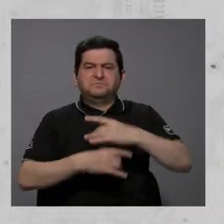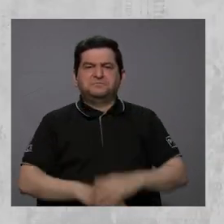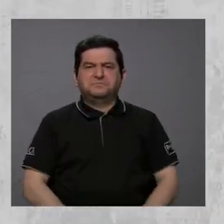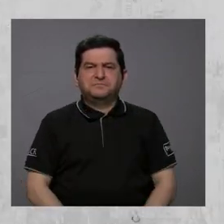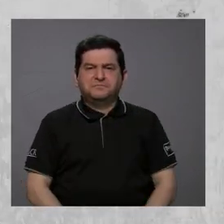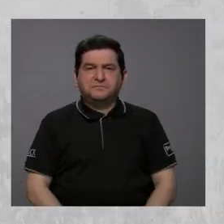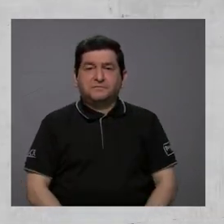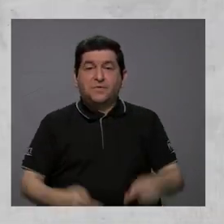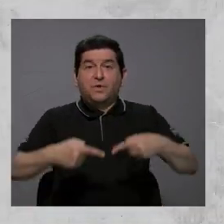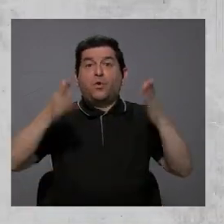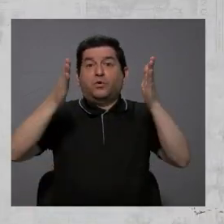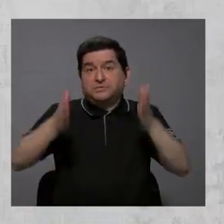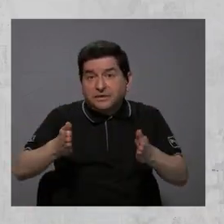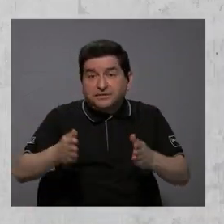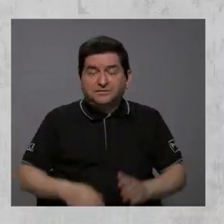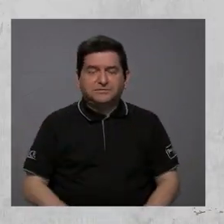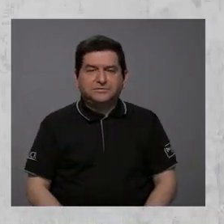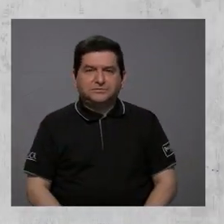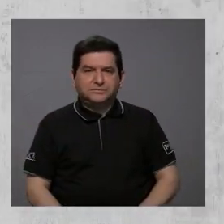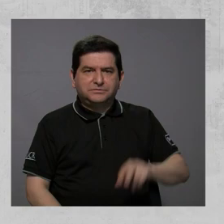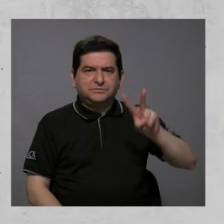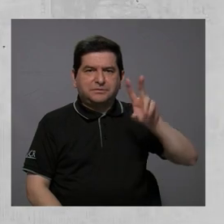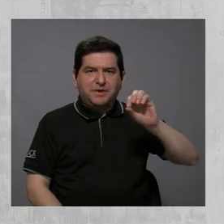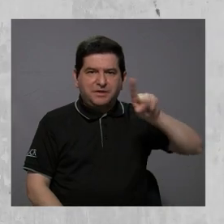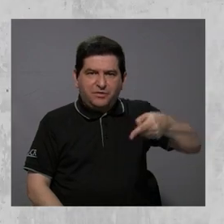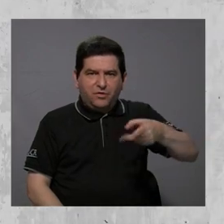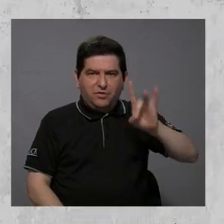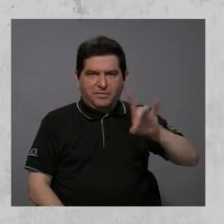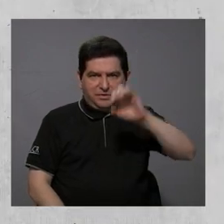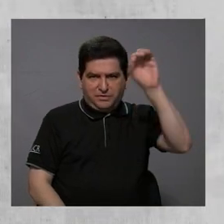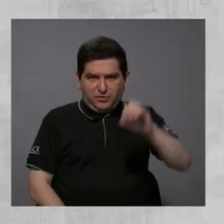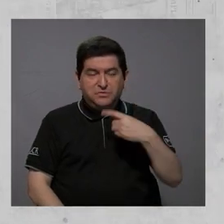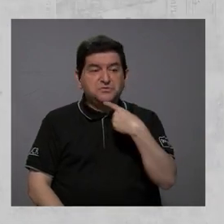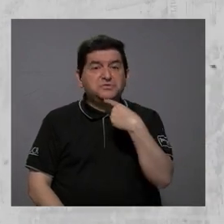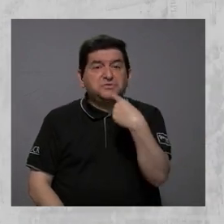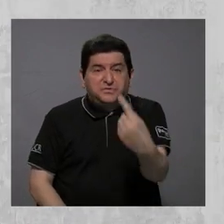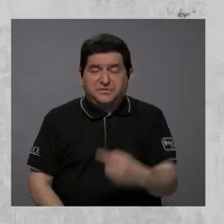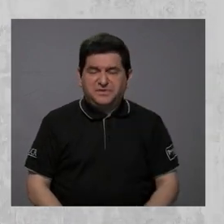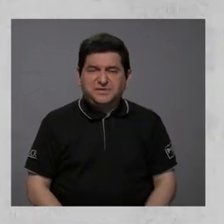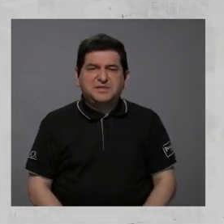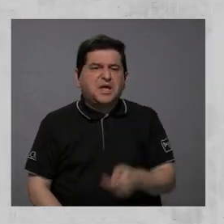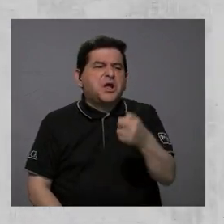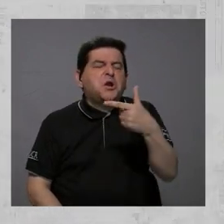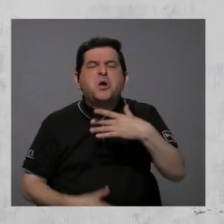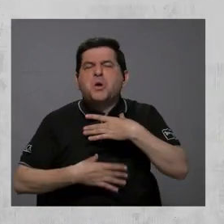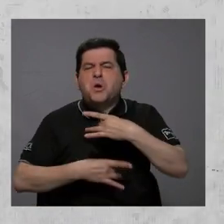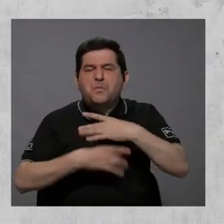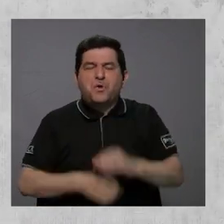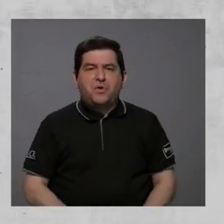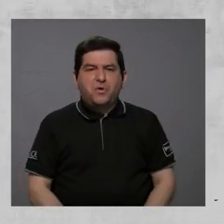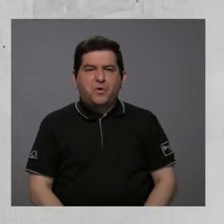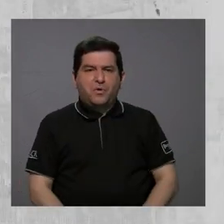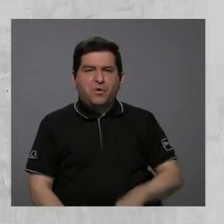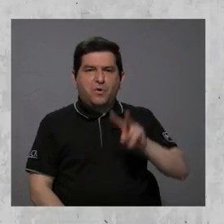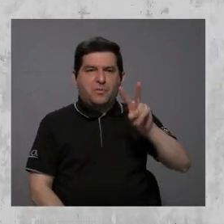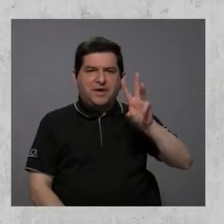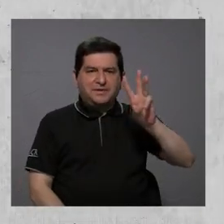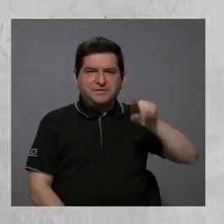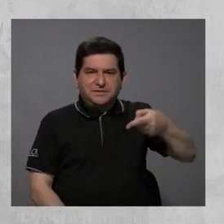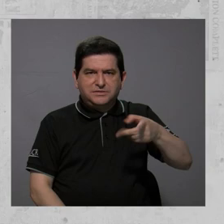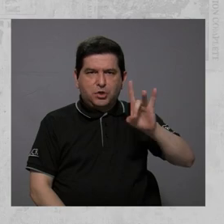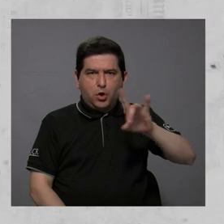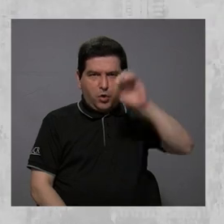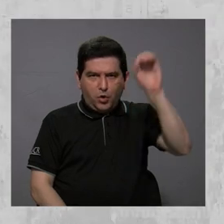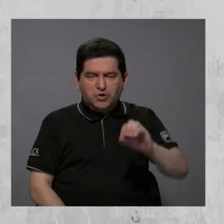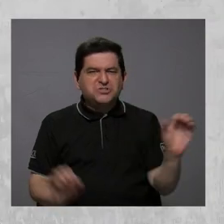En el extremo opuesto, un 20,8% mencionó poco interés y un 26,8